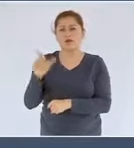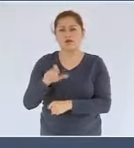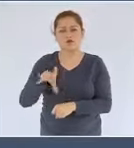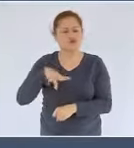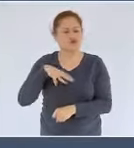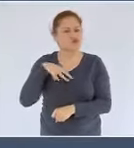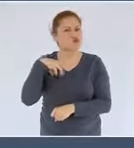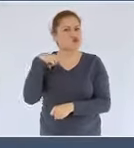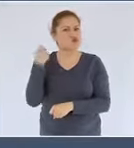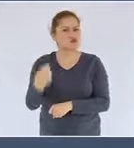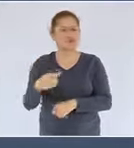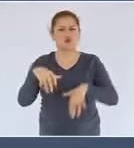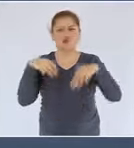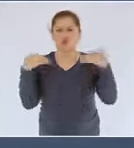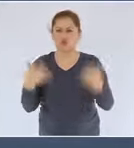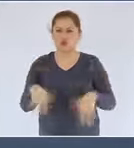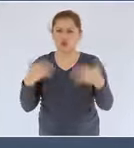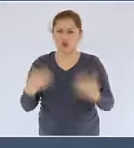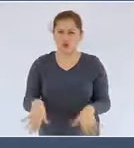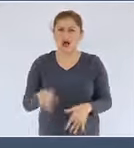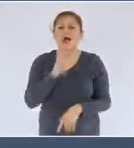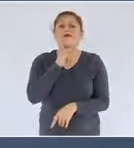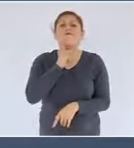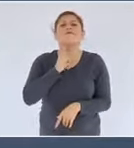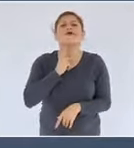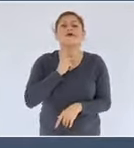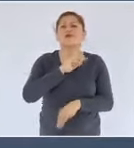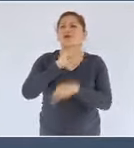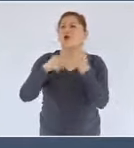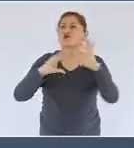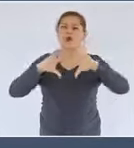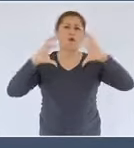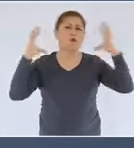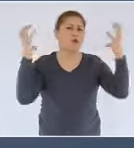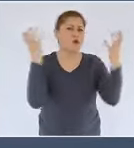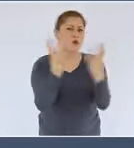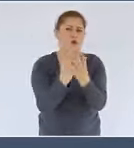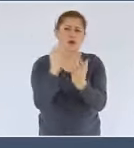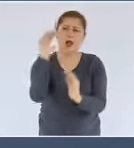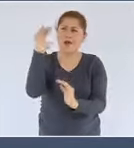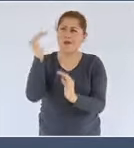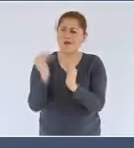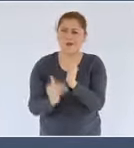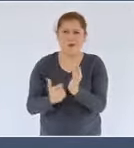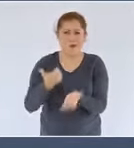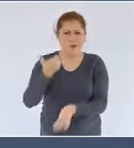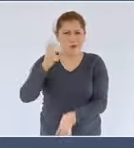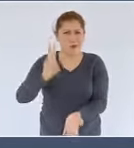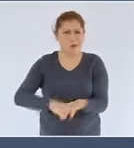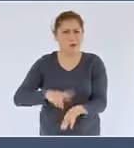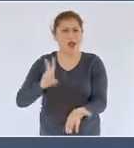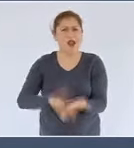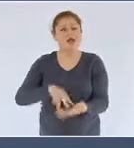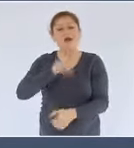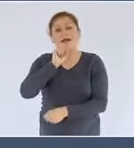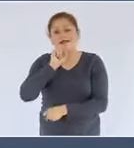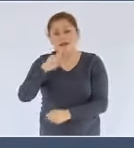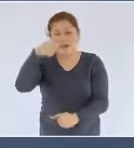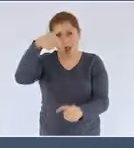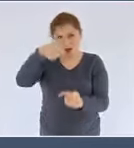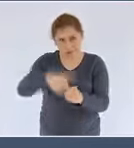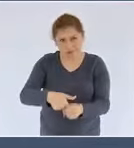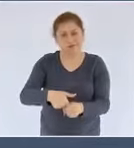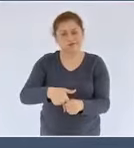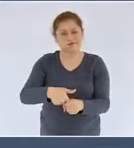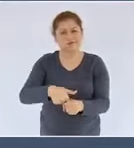Con un desplome inédito de los precios del petróleo y una caída en la demanda de los combustibles en el país las